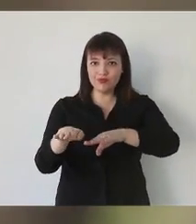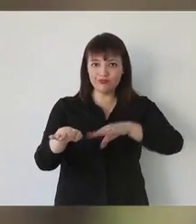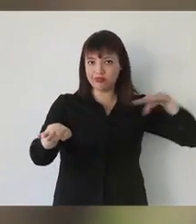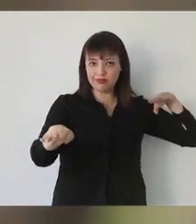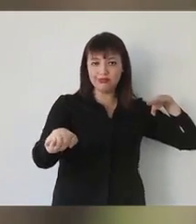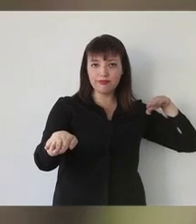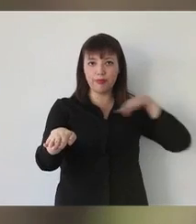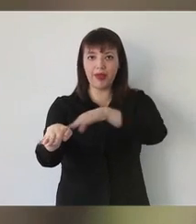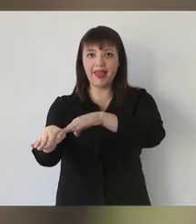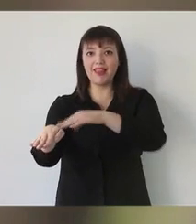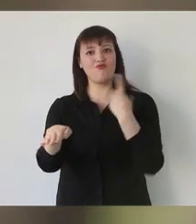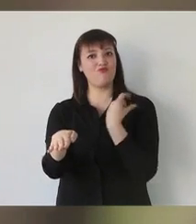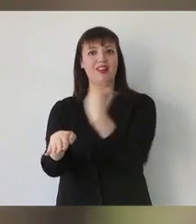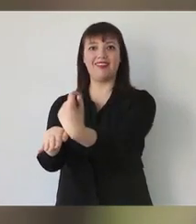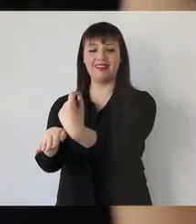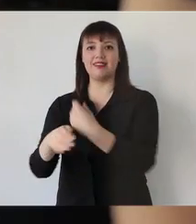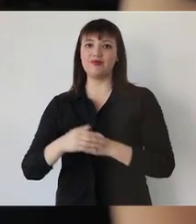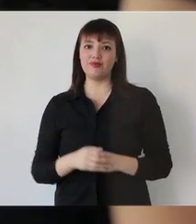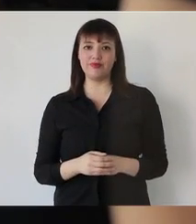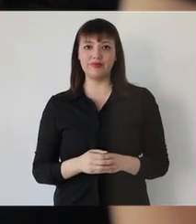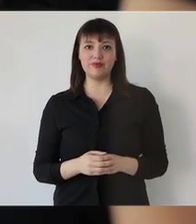si uno hubiera ido a la velocidad que él estaba.